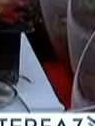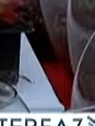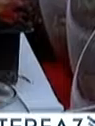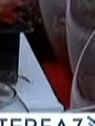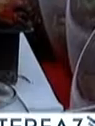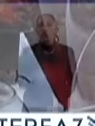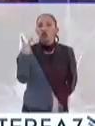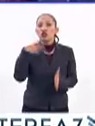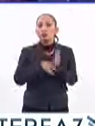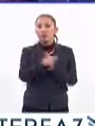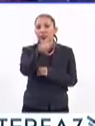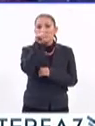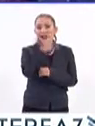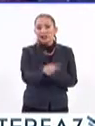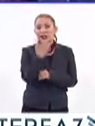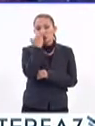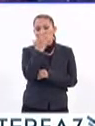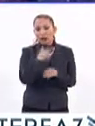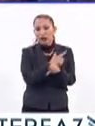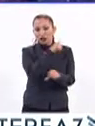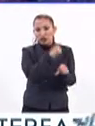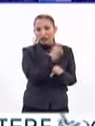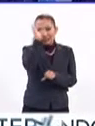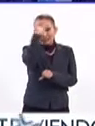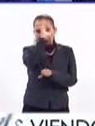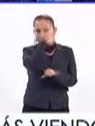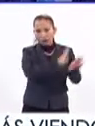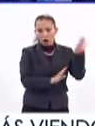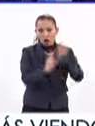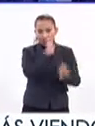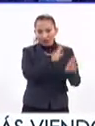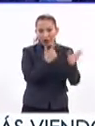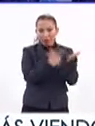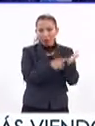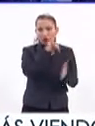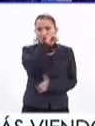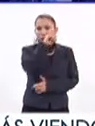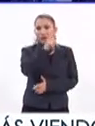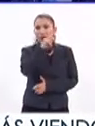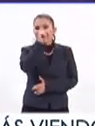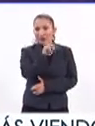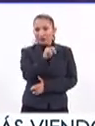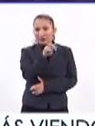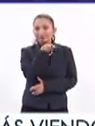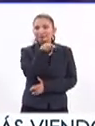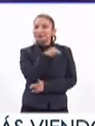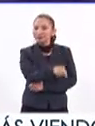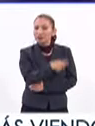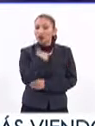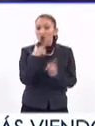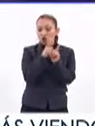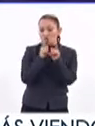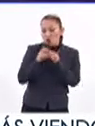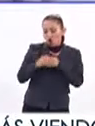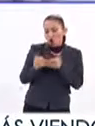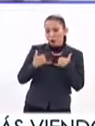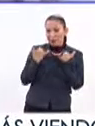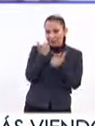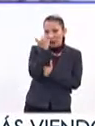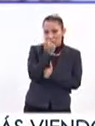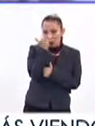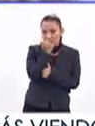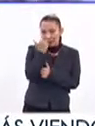En 2016, en la Escuela Nacional de Ciencias Biológicas del Instituto Politécnico Nacional, un grupo de jóvenes